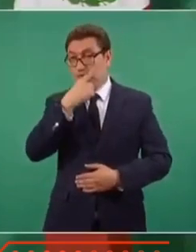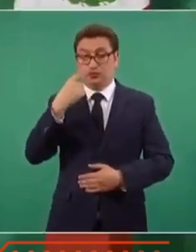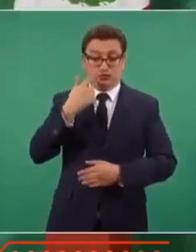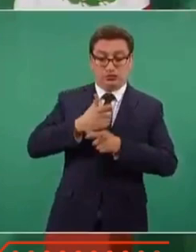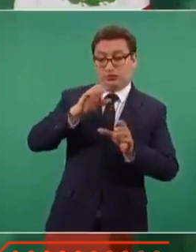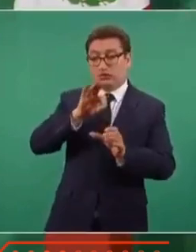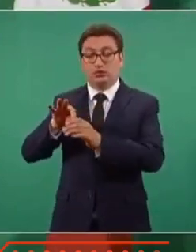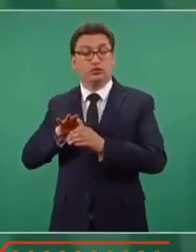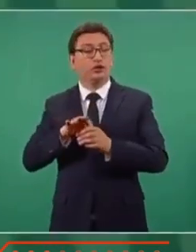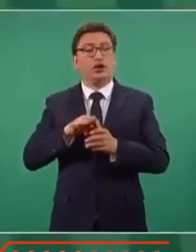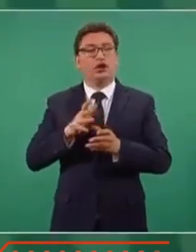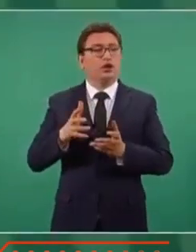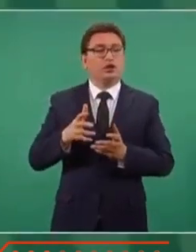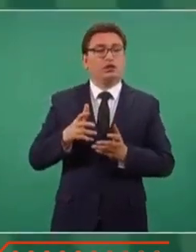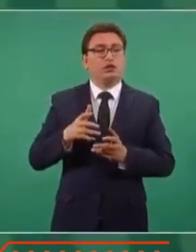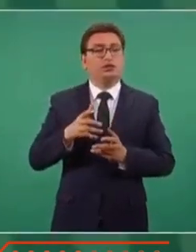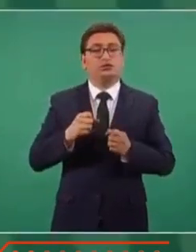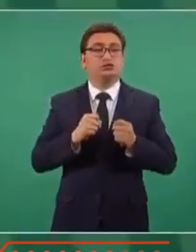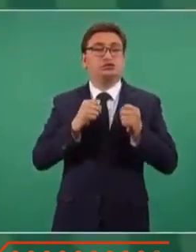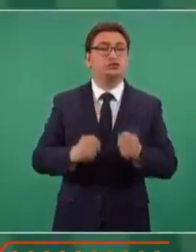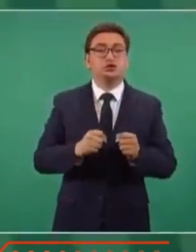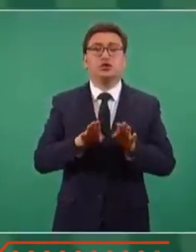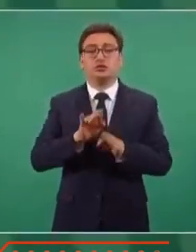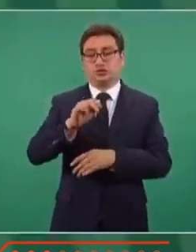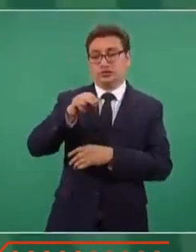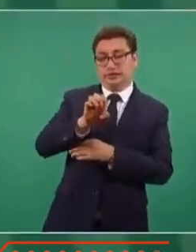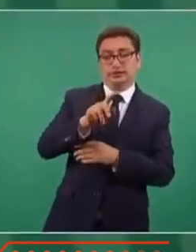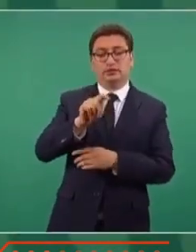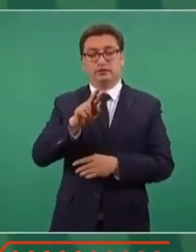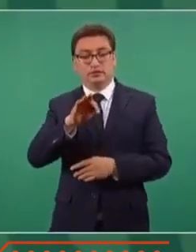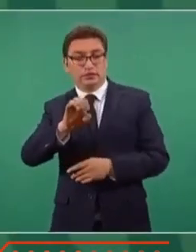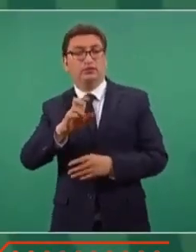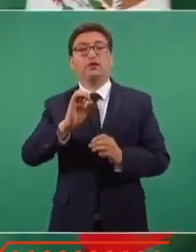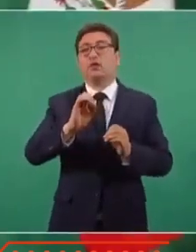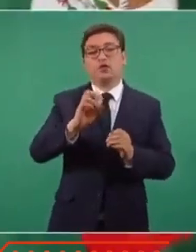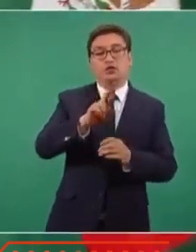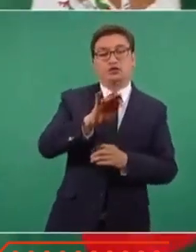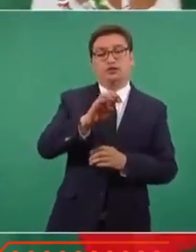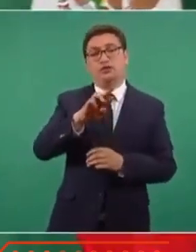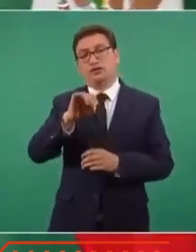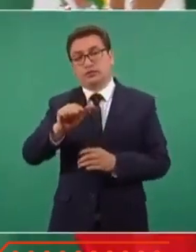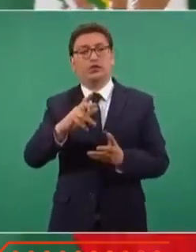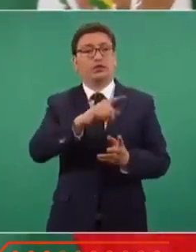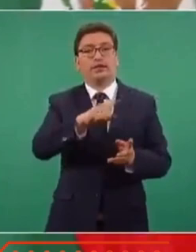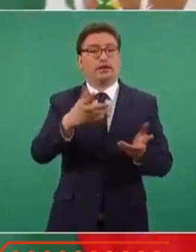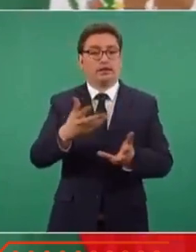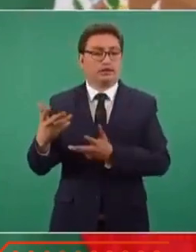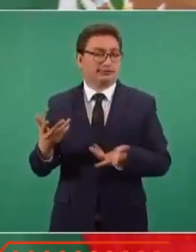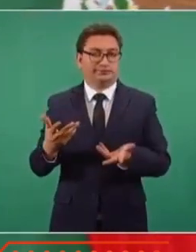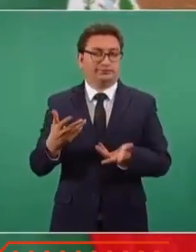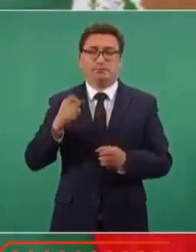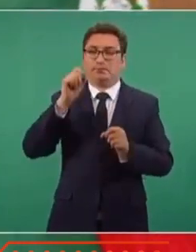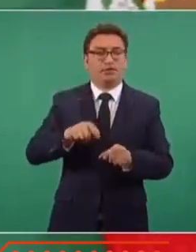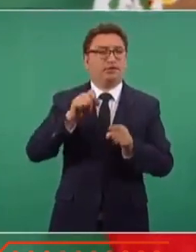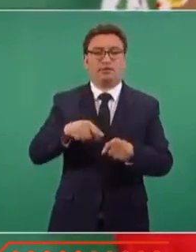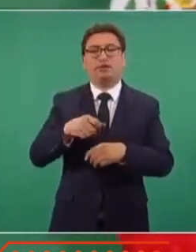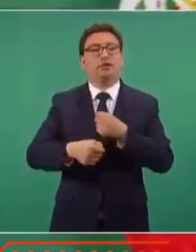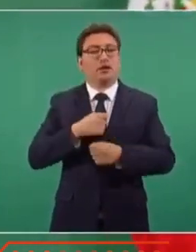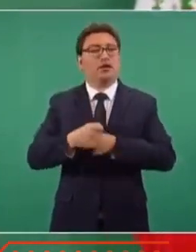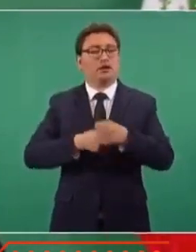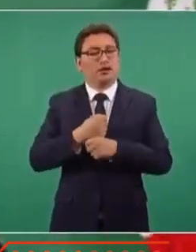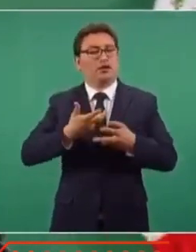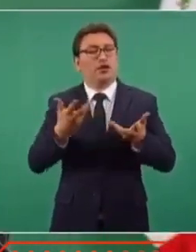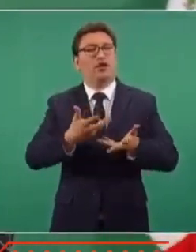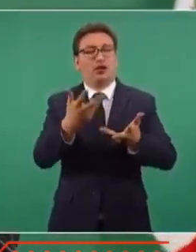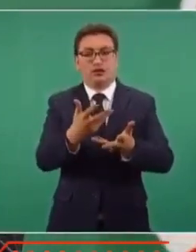la van a garantizar el INE, el TRIFE o el Reforma, pues han sido siempre los más tenaces